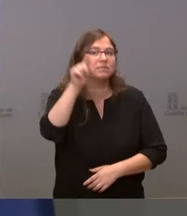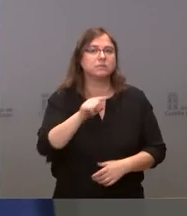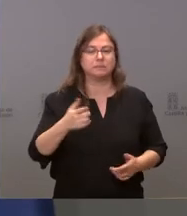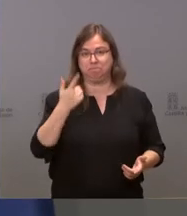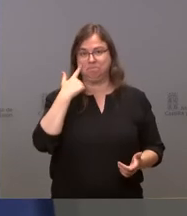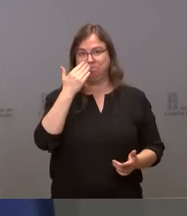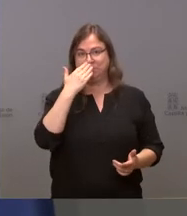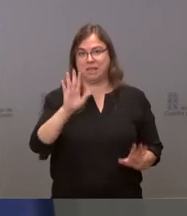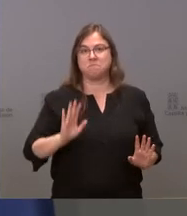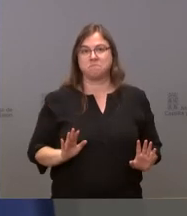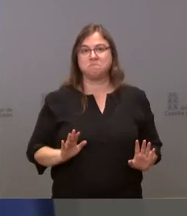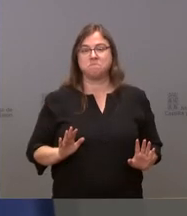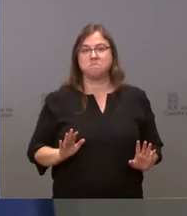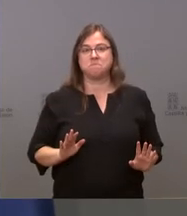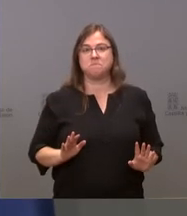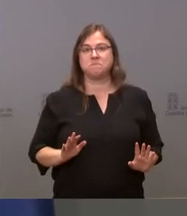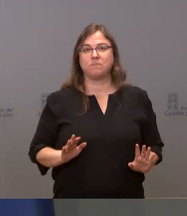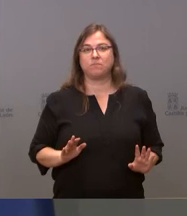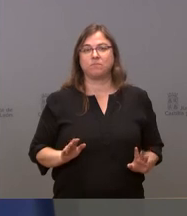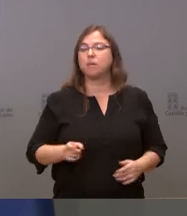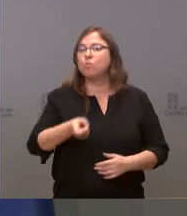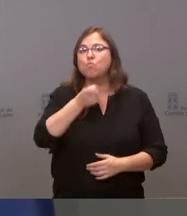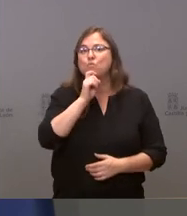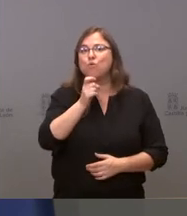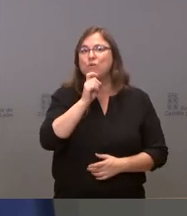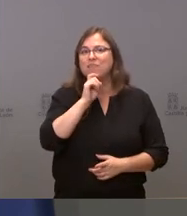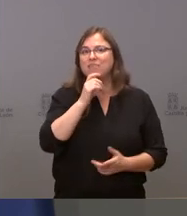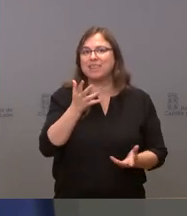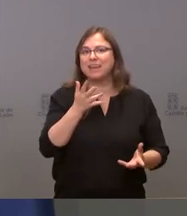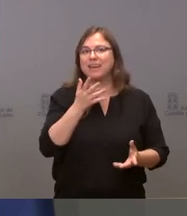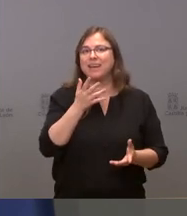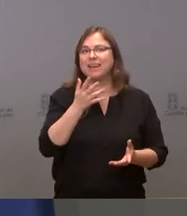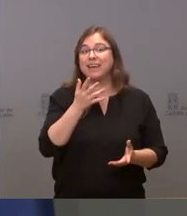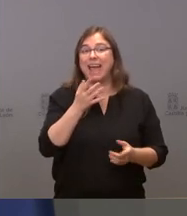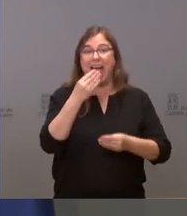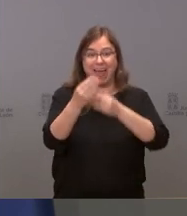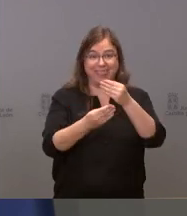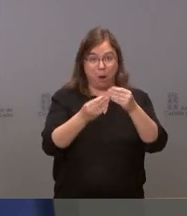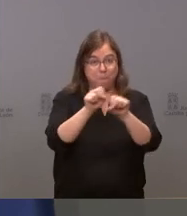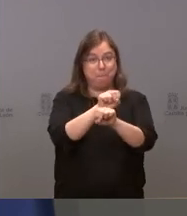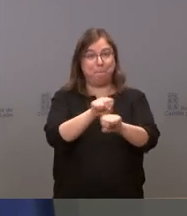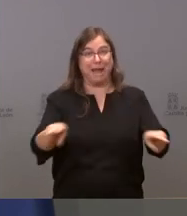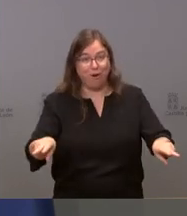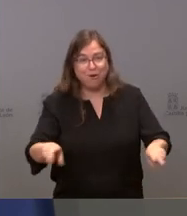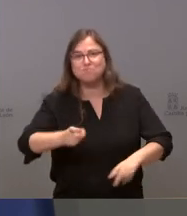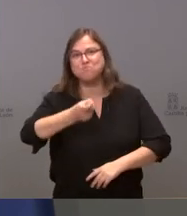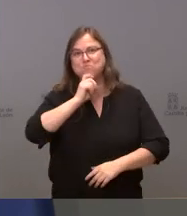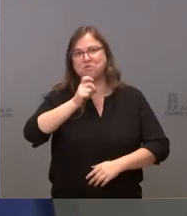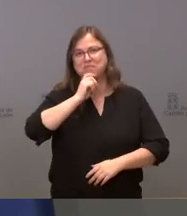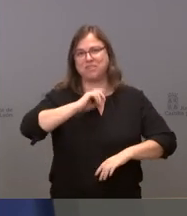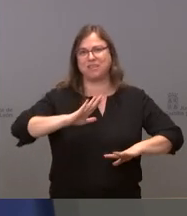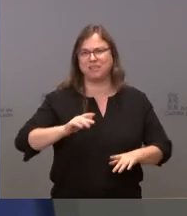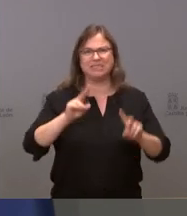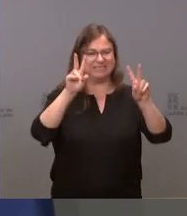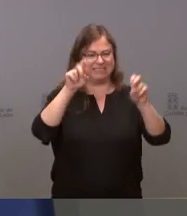la verdad es que es difícil hacer las cosas peor porque llevar un asunto como